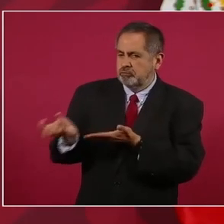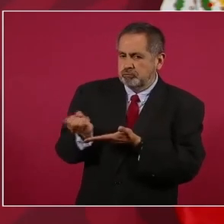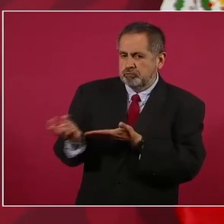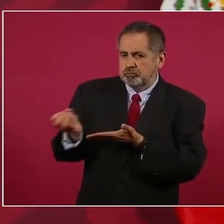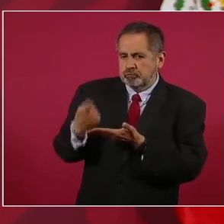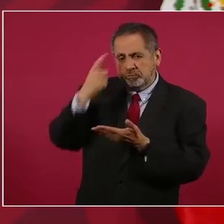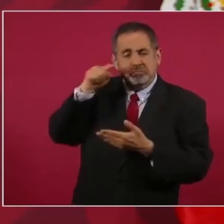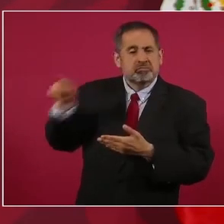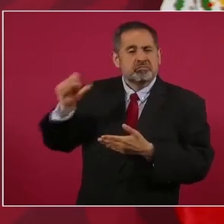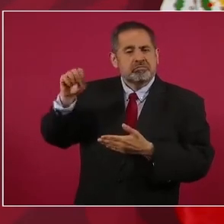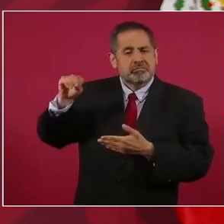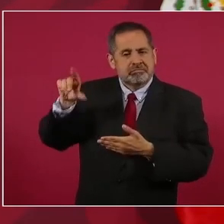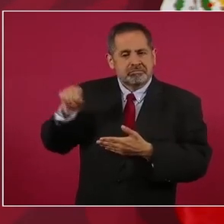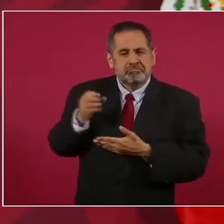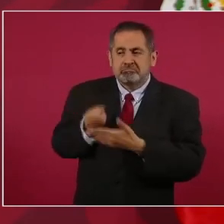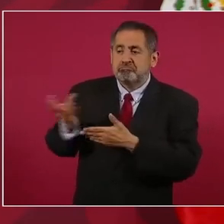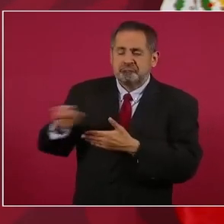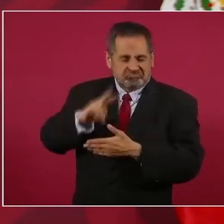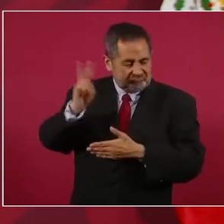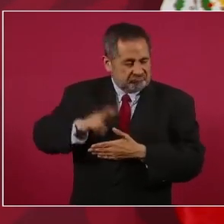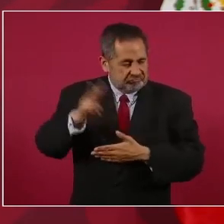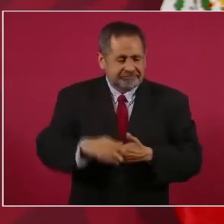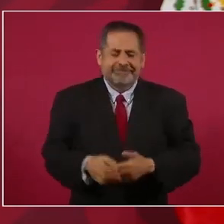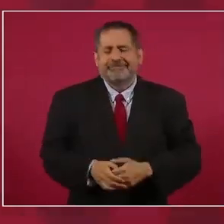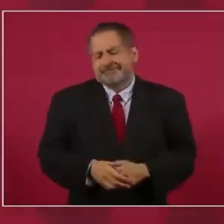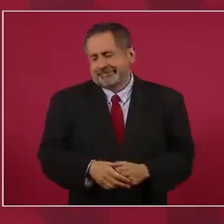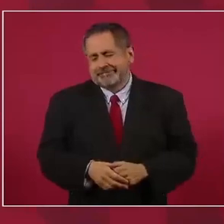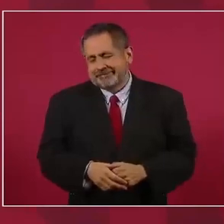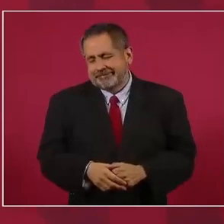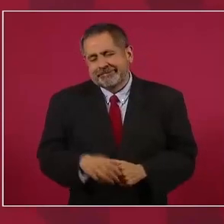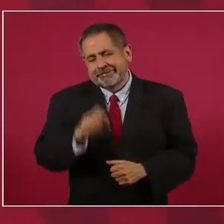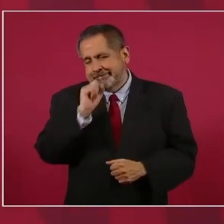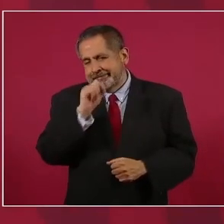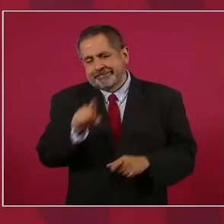Lo mismo de ahora.